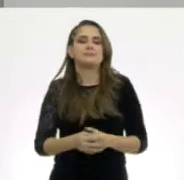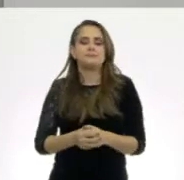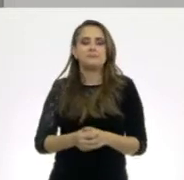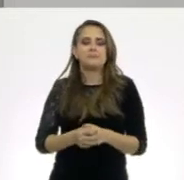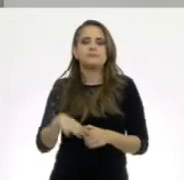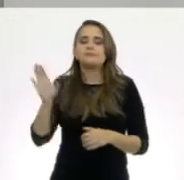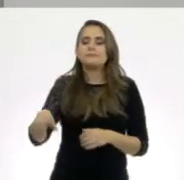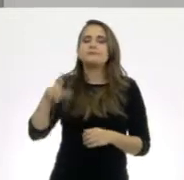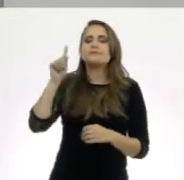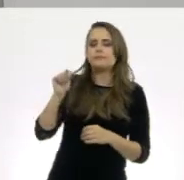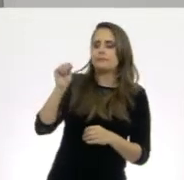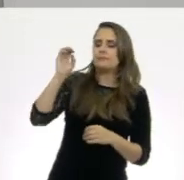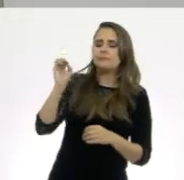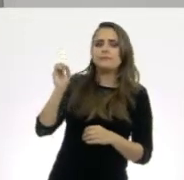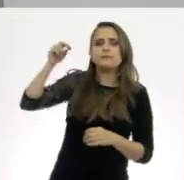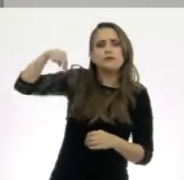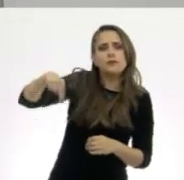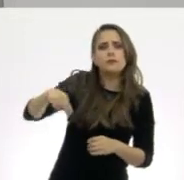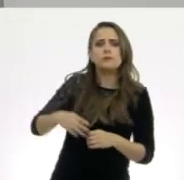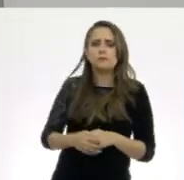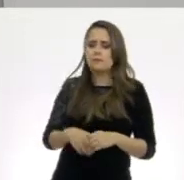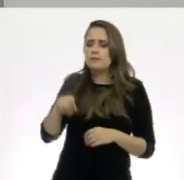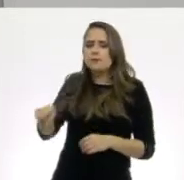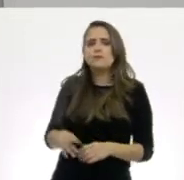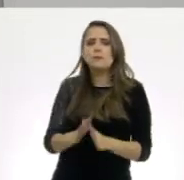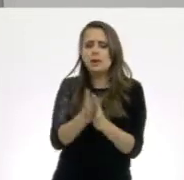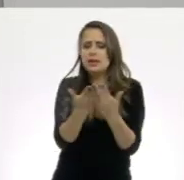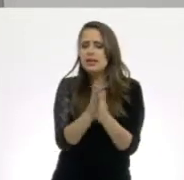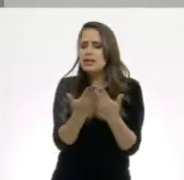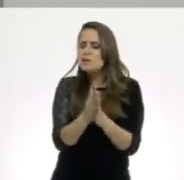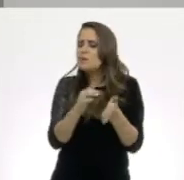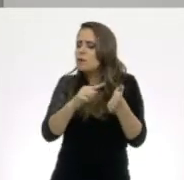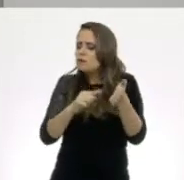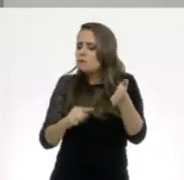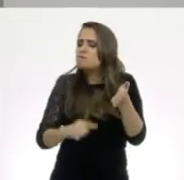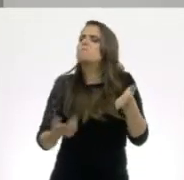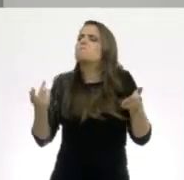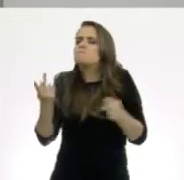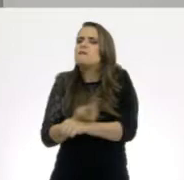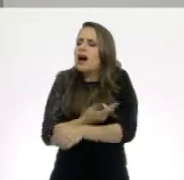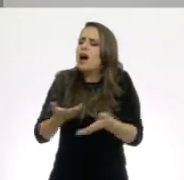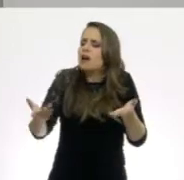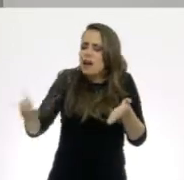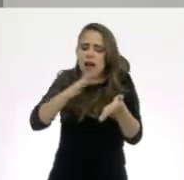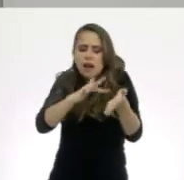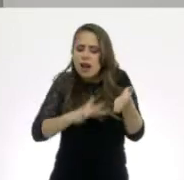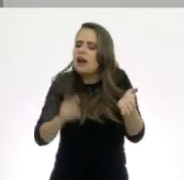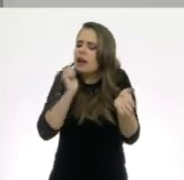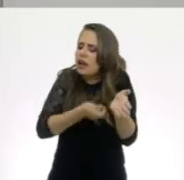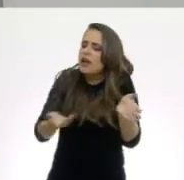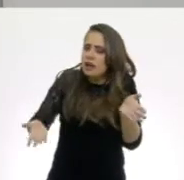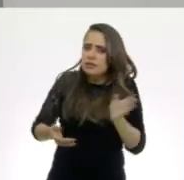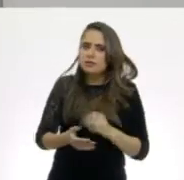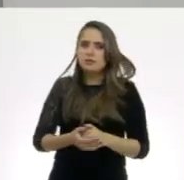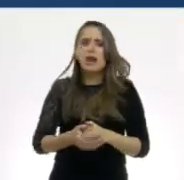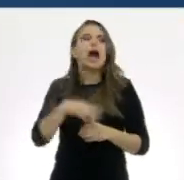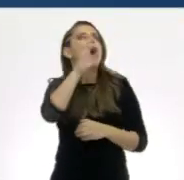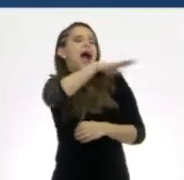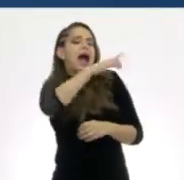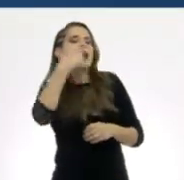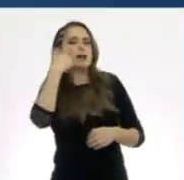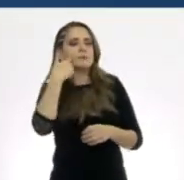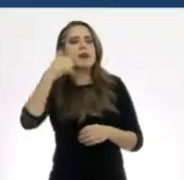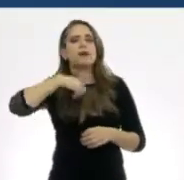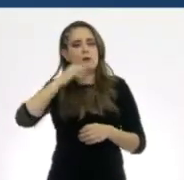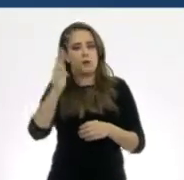Tom, ¿querías decir algo de tu libro o algo? A ver, recuérdanos, ¿qué pasó? ¿Qué leíste? Ah, maestra, yo recuerdo